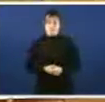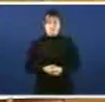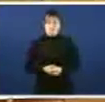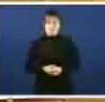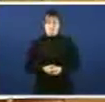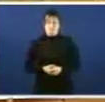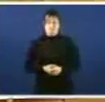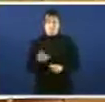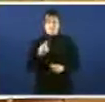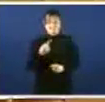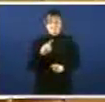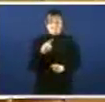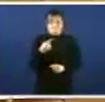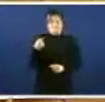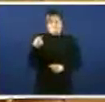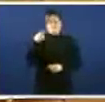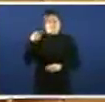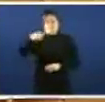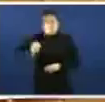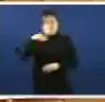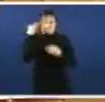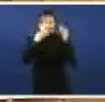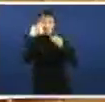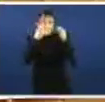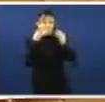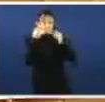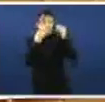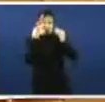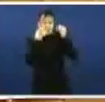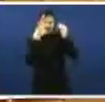E daquelles parece que o Beiras unha armadanzas que lle gusta